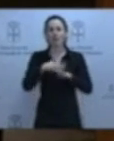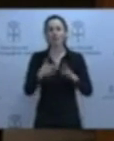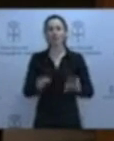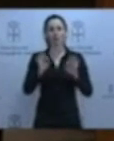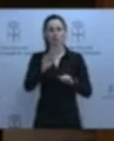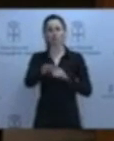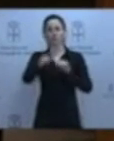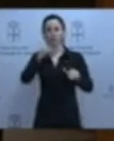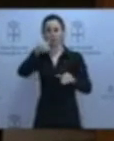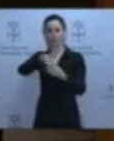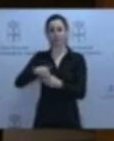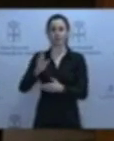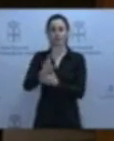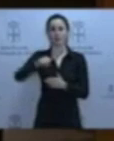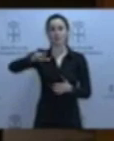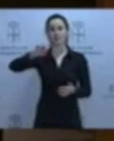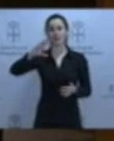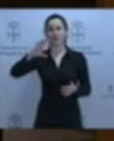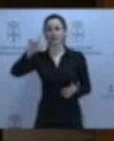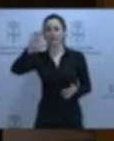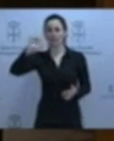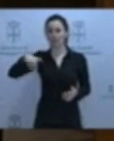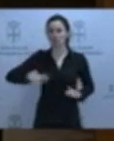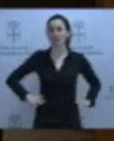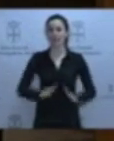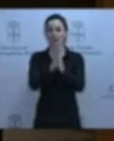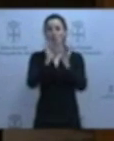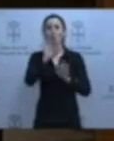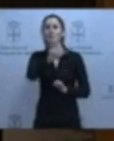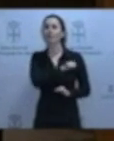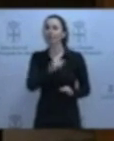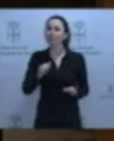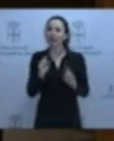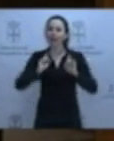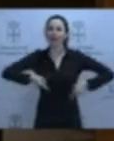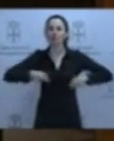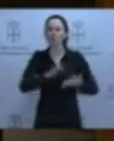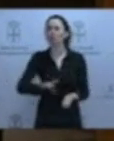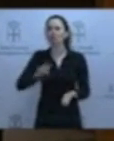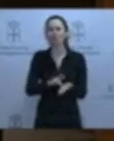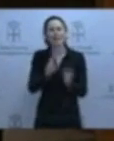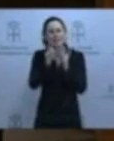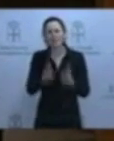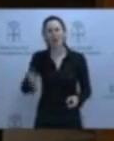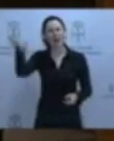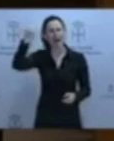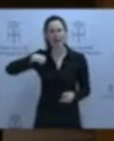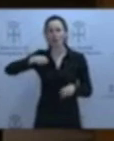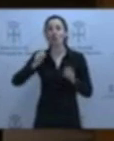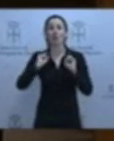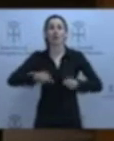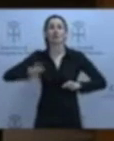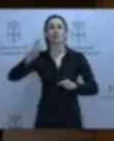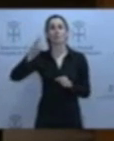Javier Lambán, Marcelino Iglesias, fue presidente de la comunidad autónoma cuando se produjo el caso de corrupción más escandaloso de Aragón. El caso Plaza.